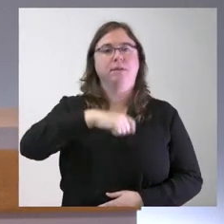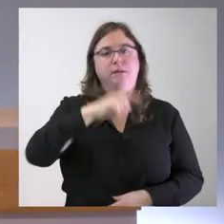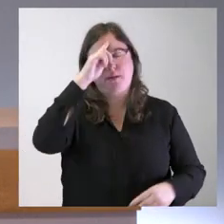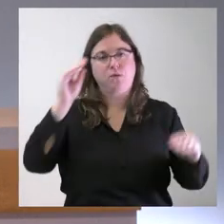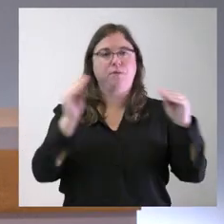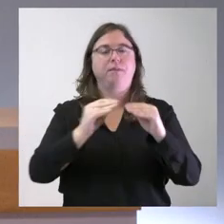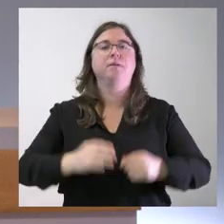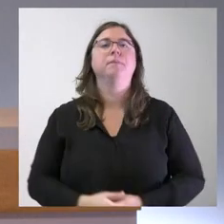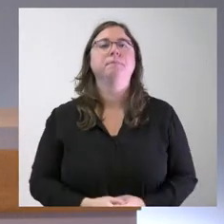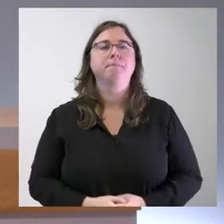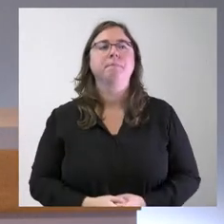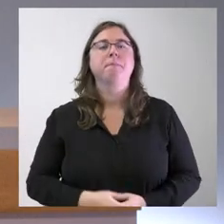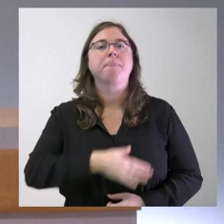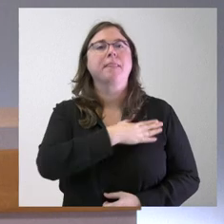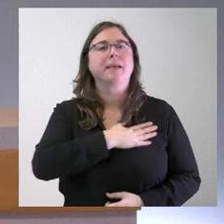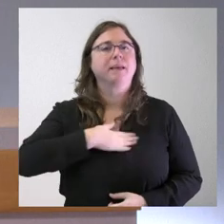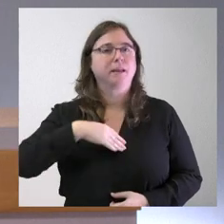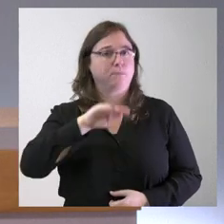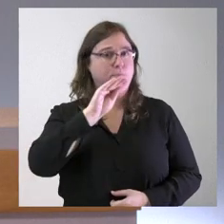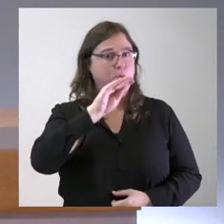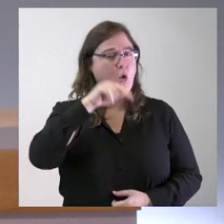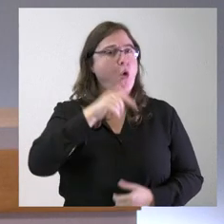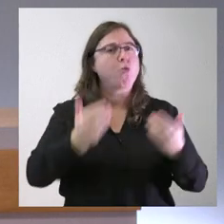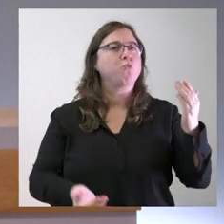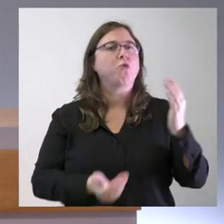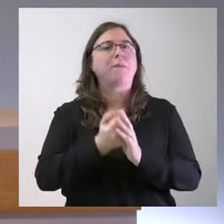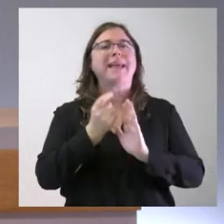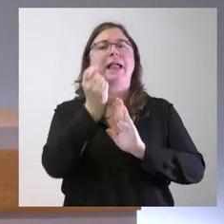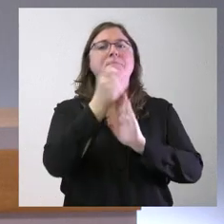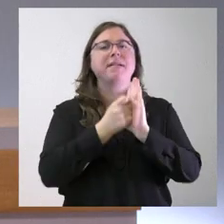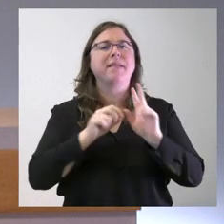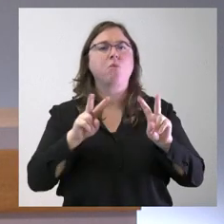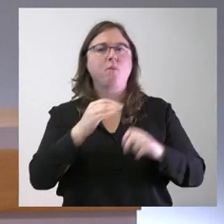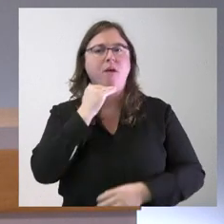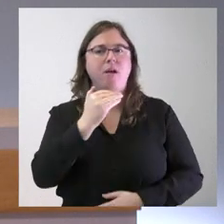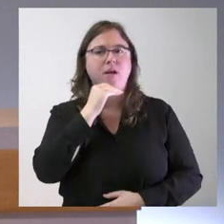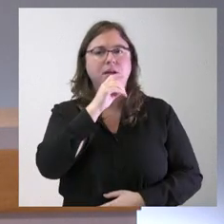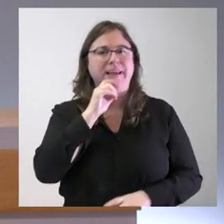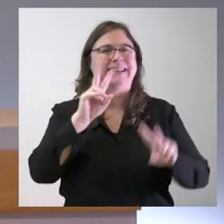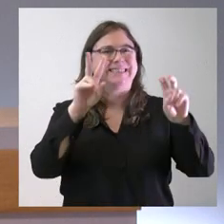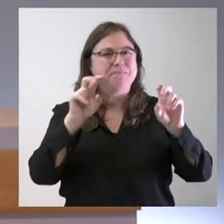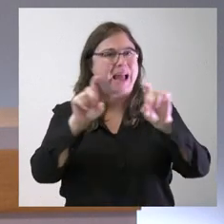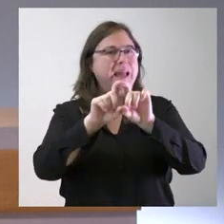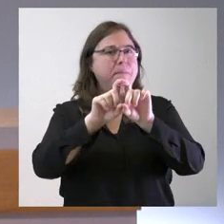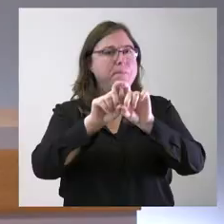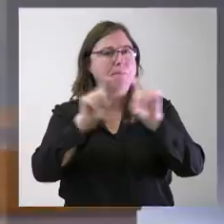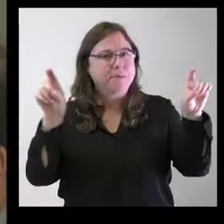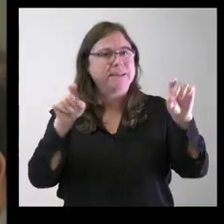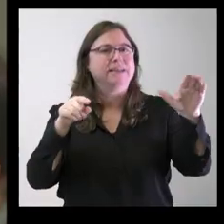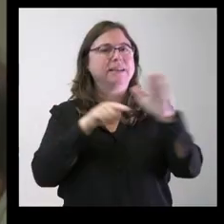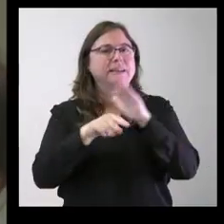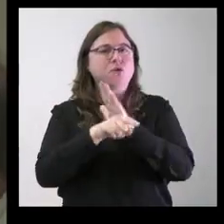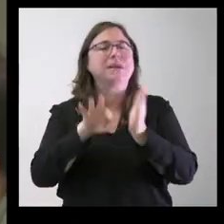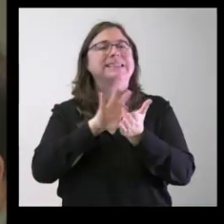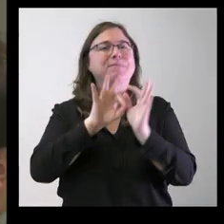días le quería preguntar si habían adoptado esta mañana algunas medidas nuevas acerca de esta empresa que gestiona los servicios de